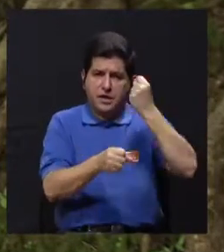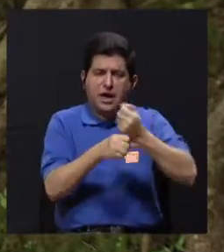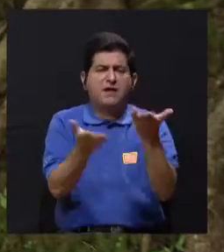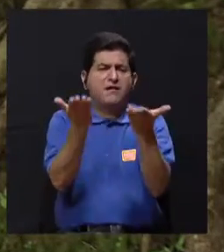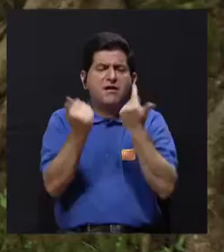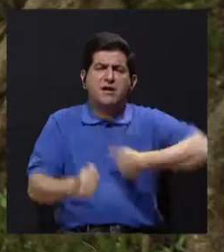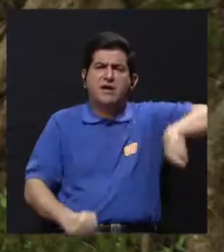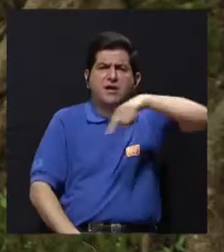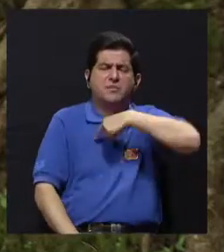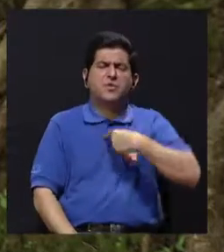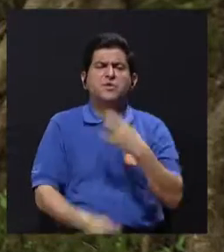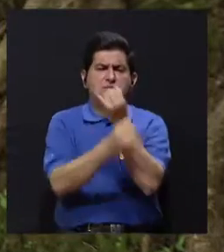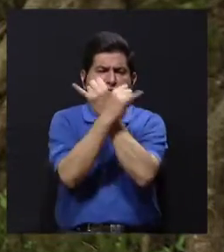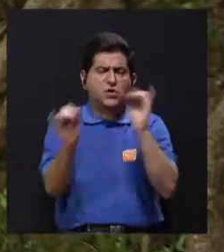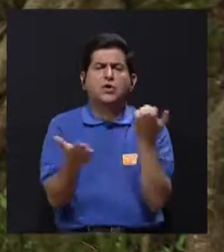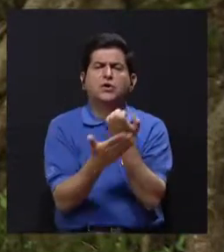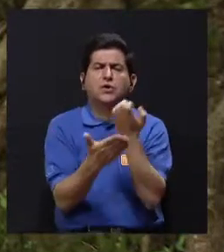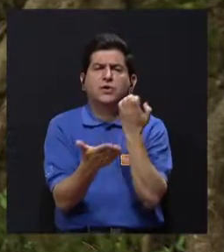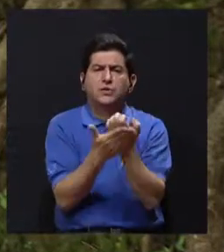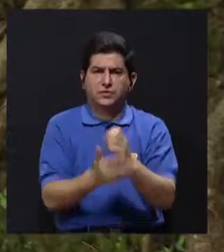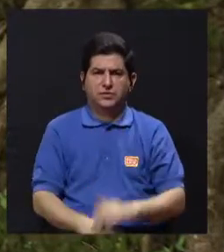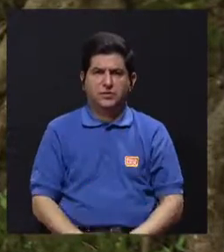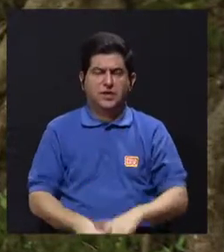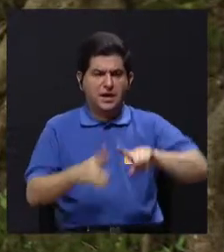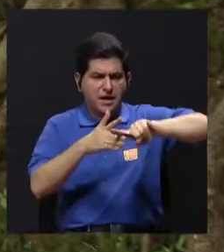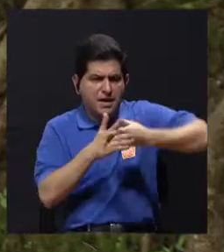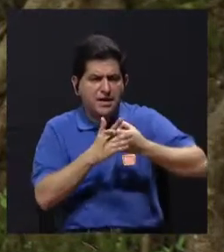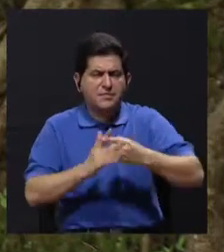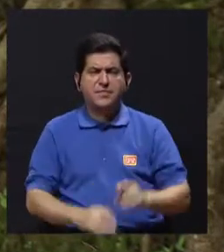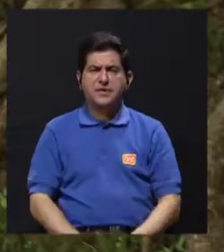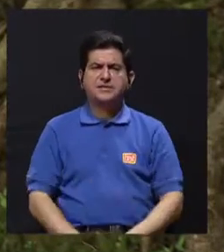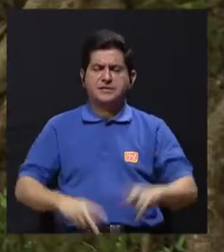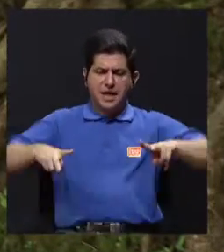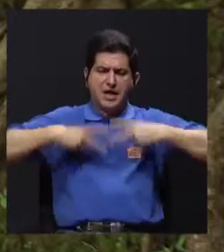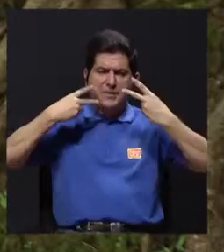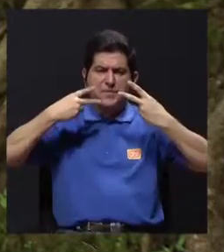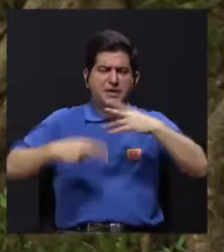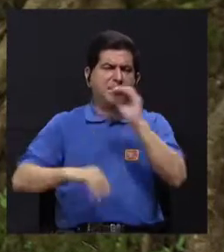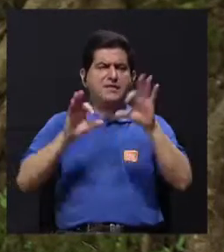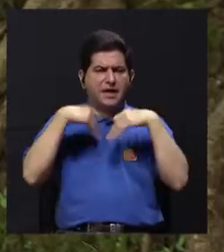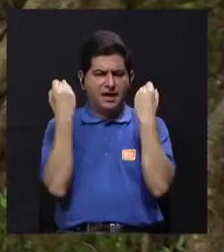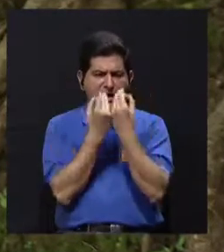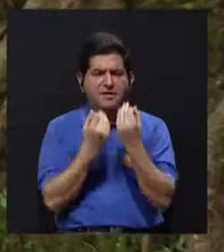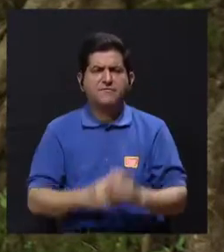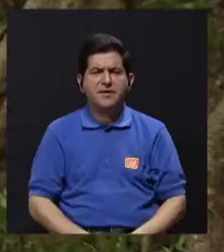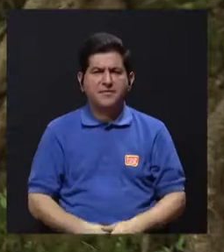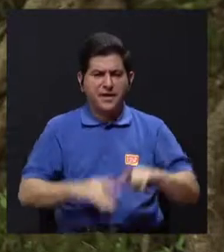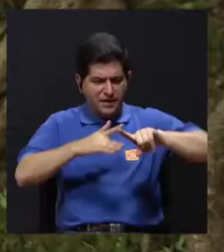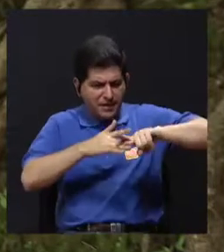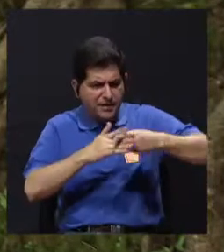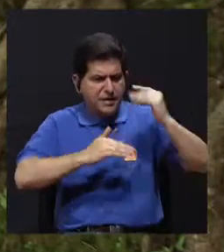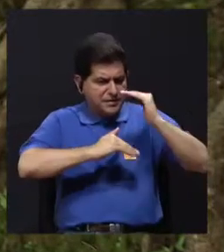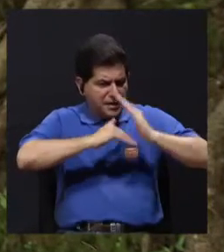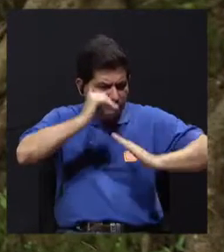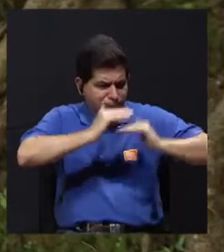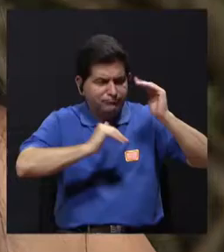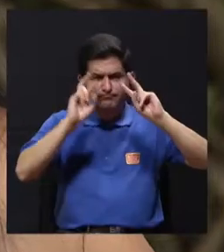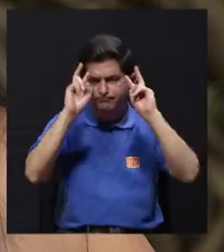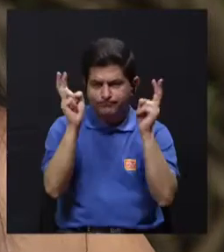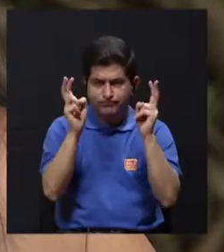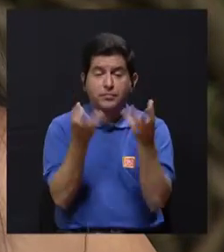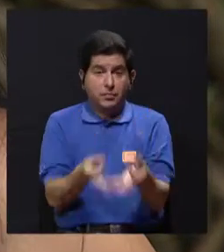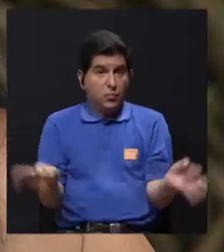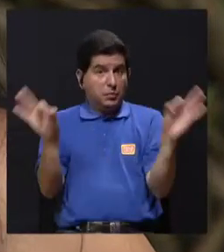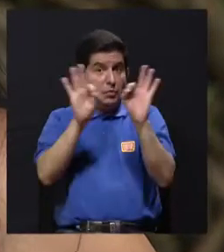una carrera universitaria o empezamos a trabajar y lo que queremos es tener una independencia económica y comenzar a construir nuestra vida y nuestra familia.